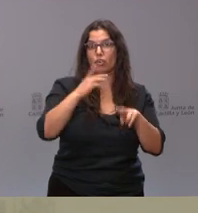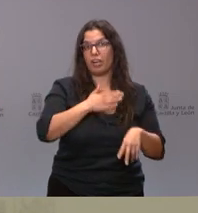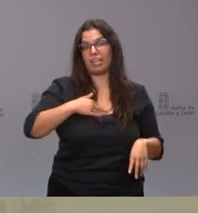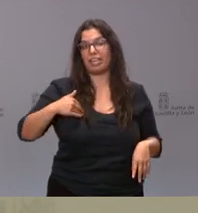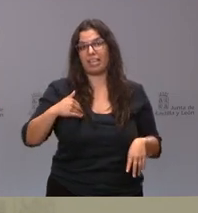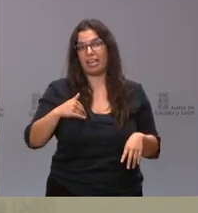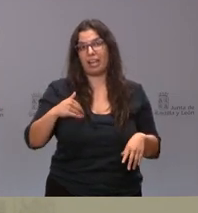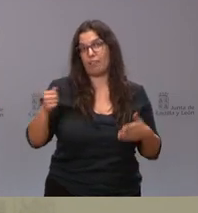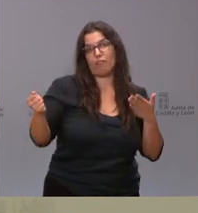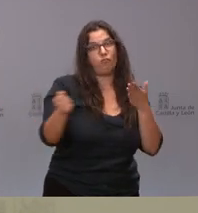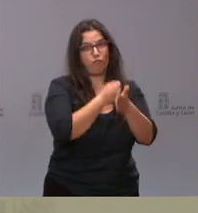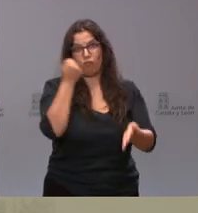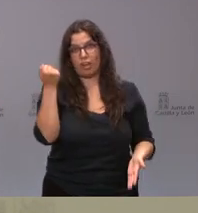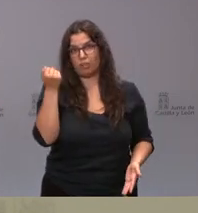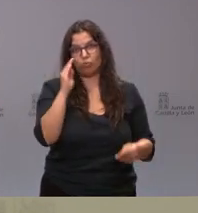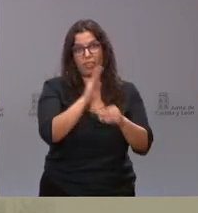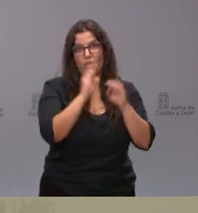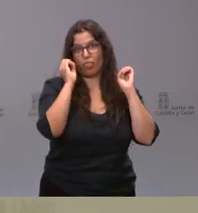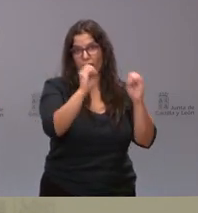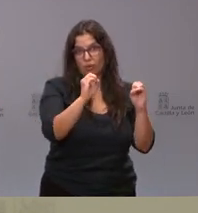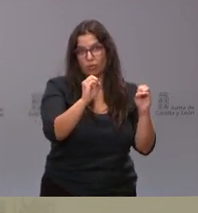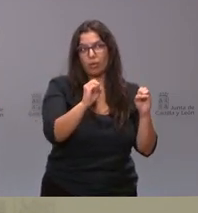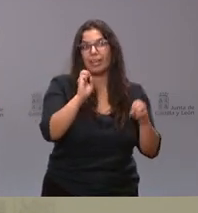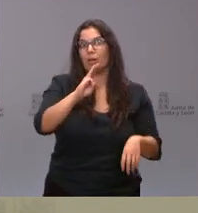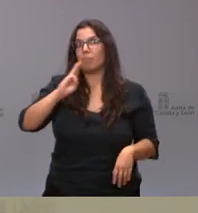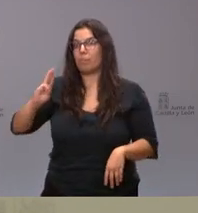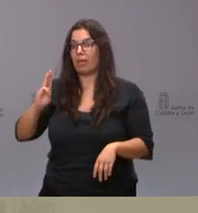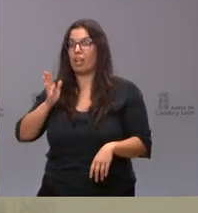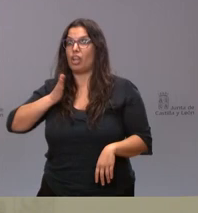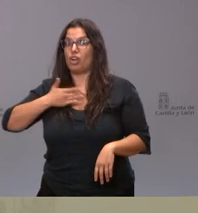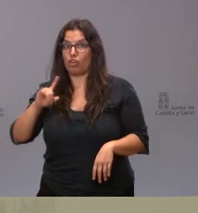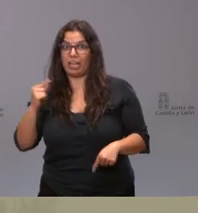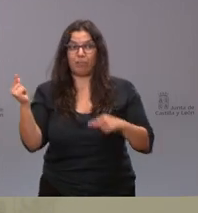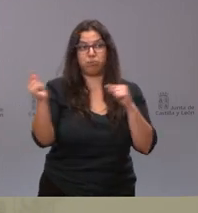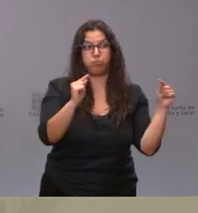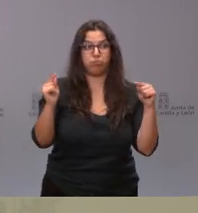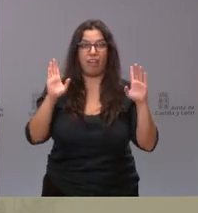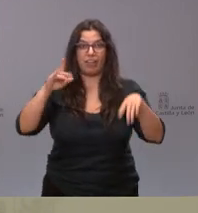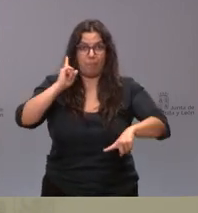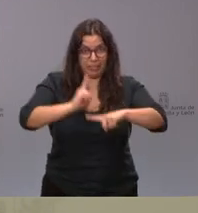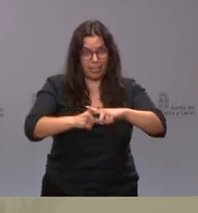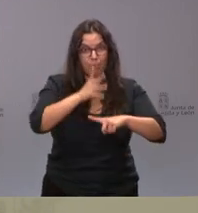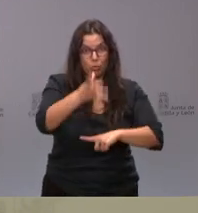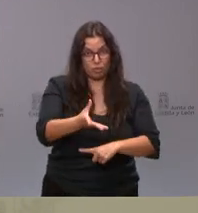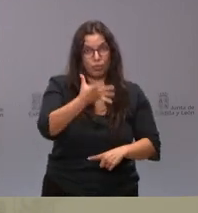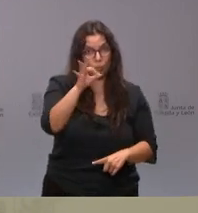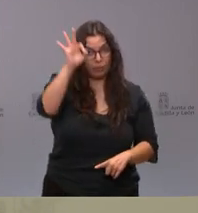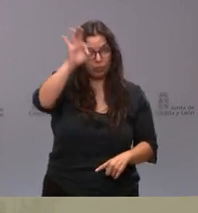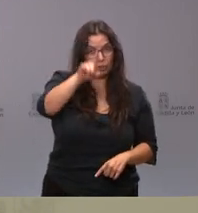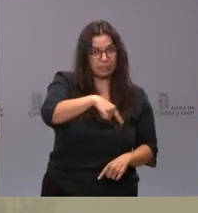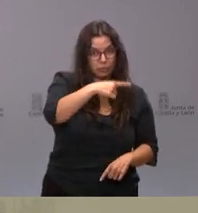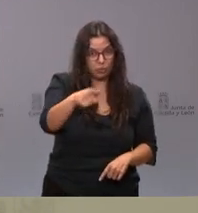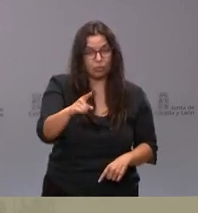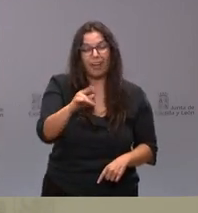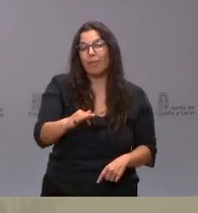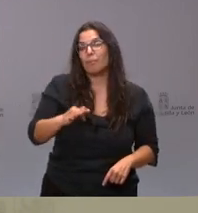totalmente eliminadas las subvenciones y el Partido Popular lo impide, que es el planteamiento que ayer hizo el líder de Vox. Y relacionado con esto,